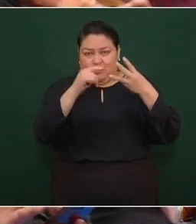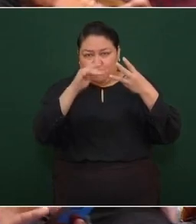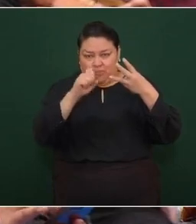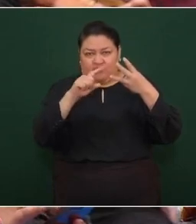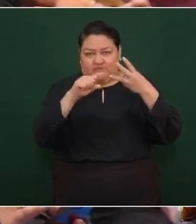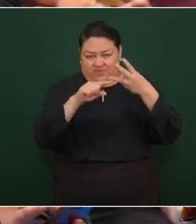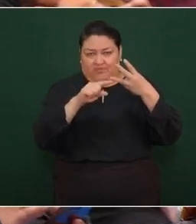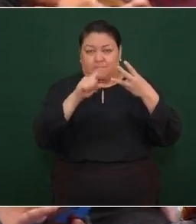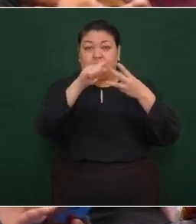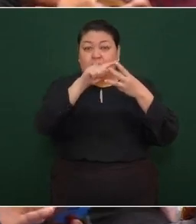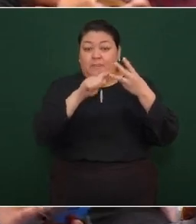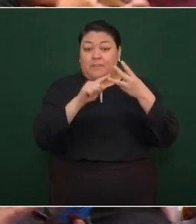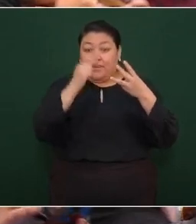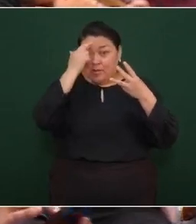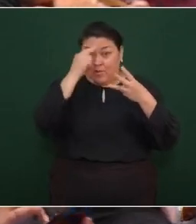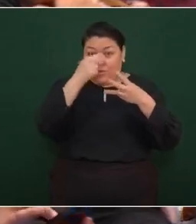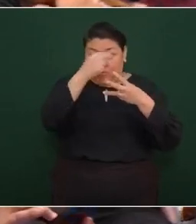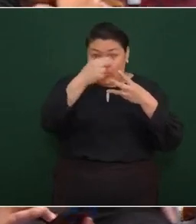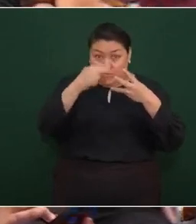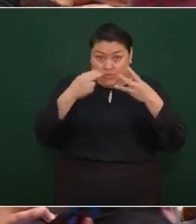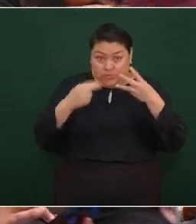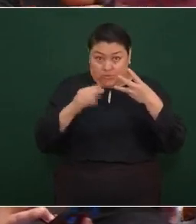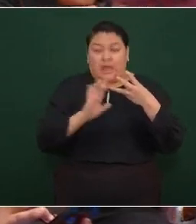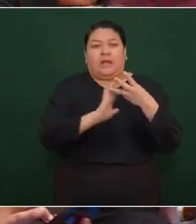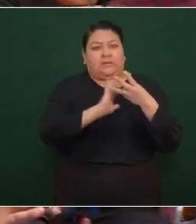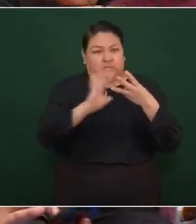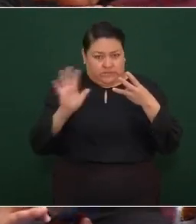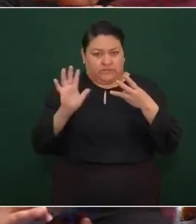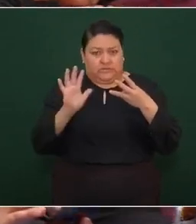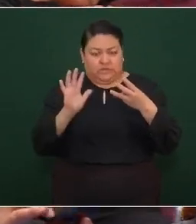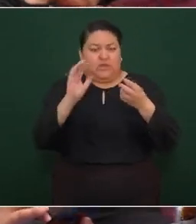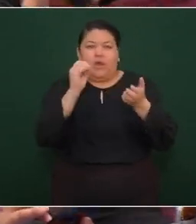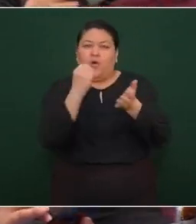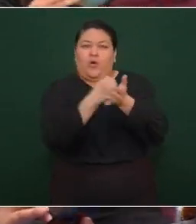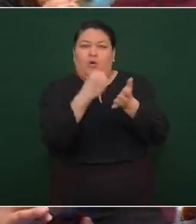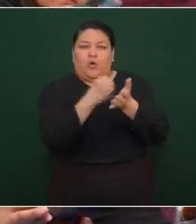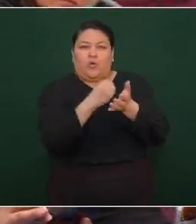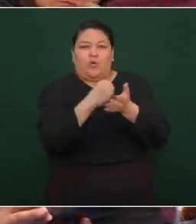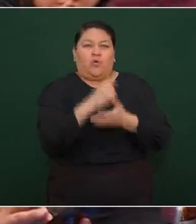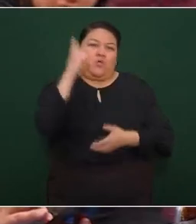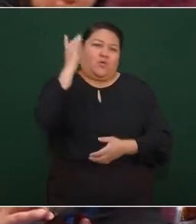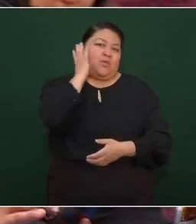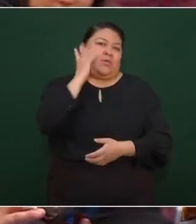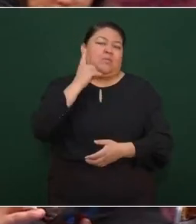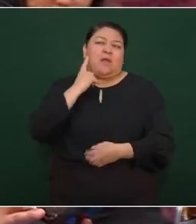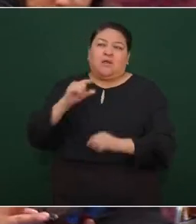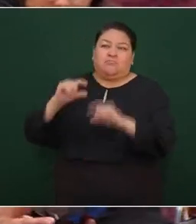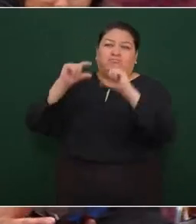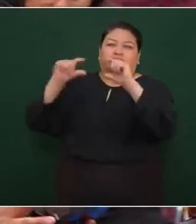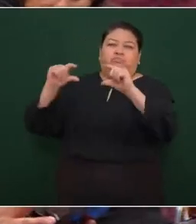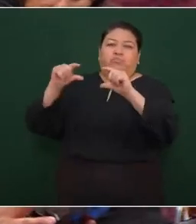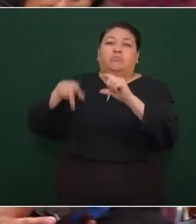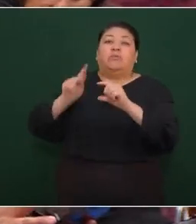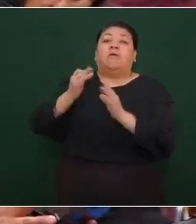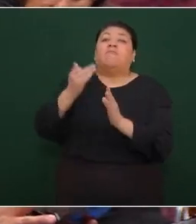Méndez, que por cierto, sus nombres ya fueron inscritos con letras de oro en el Senado, pero falta la